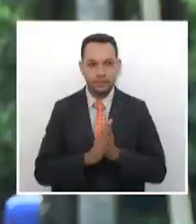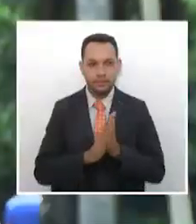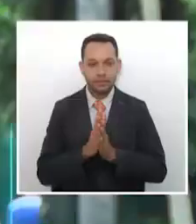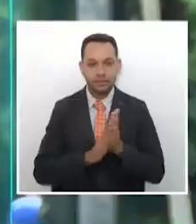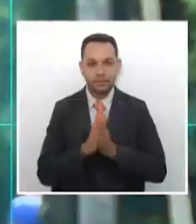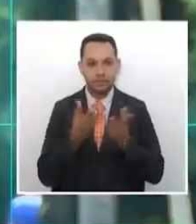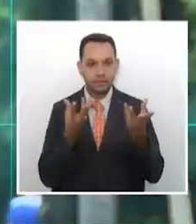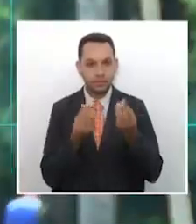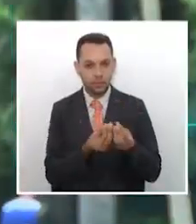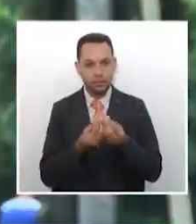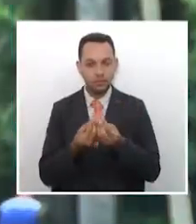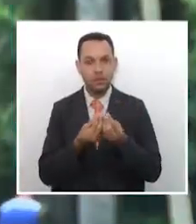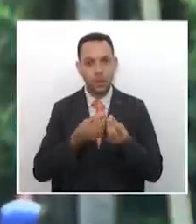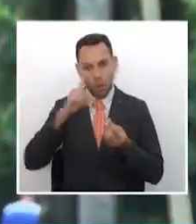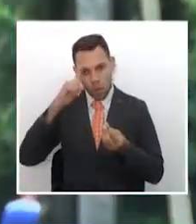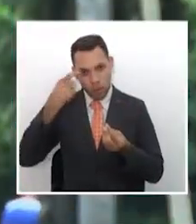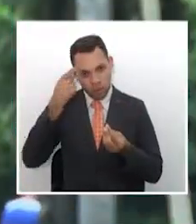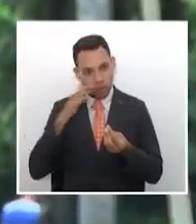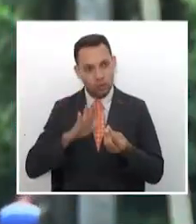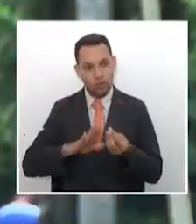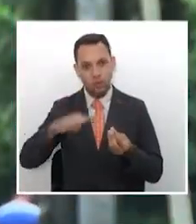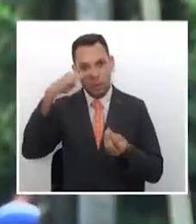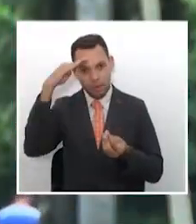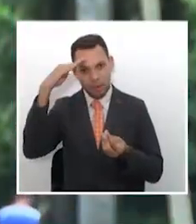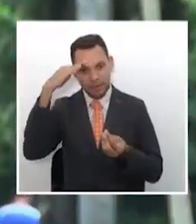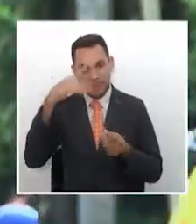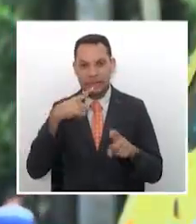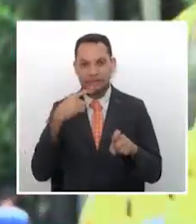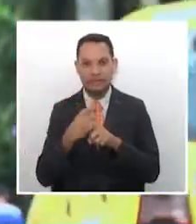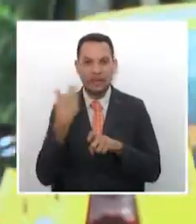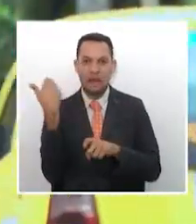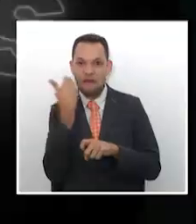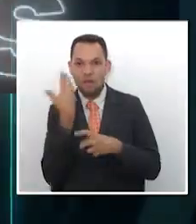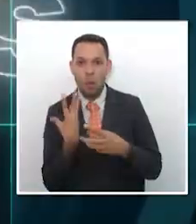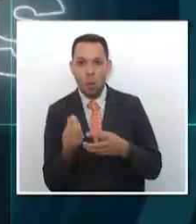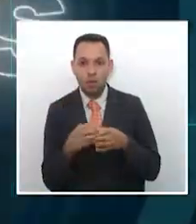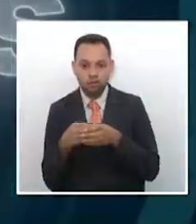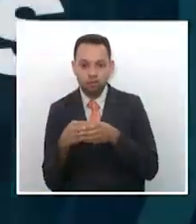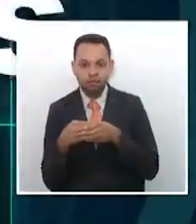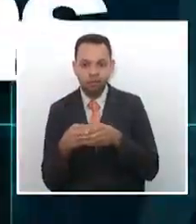Autoridades de Rizaralda en alerta por brote de sífilis en una comunidad indígena.